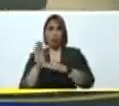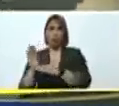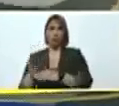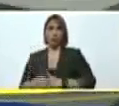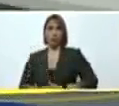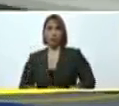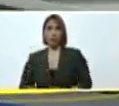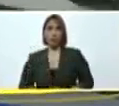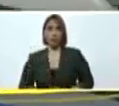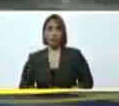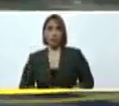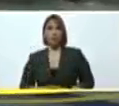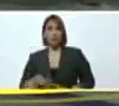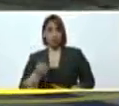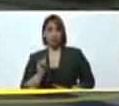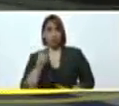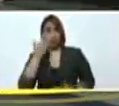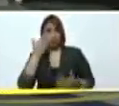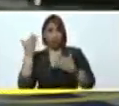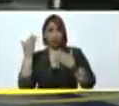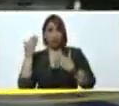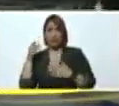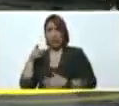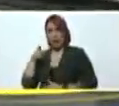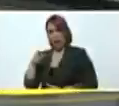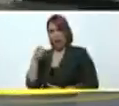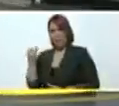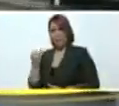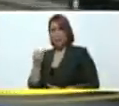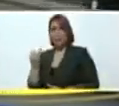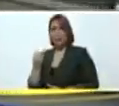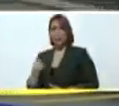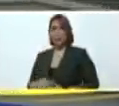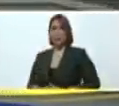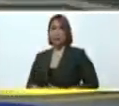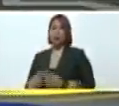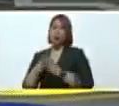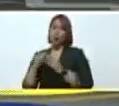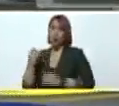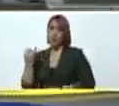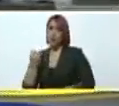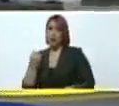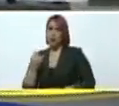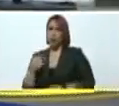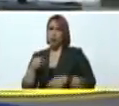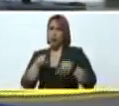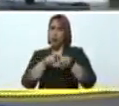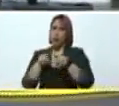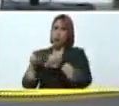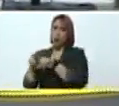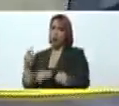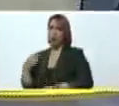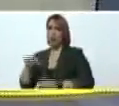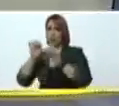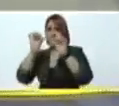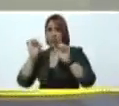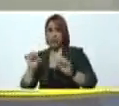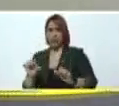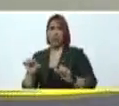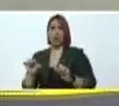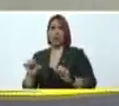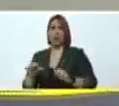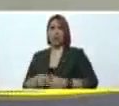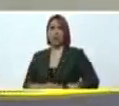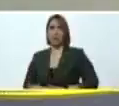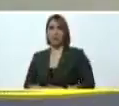Aquí está el salón, miren. Esta habitación, todas las habitaciones son iguales. Tienen un sistema de presión negativa.